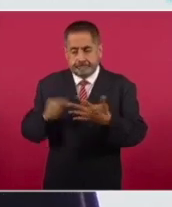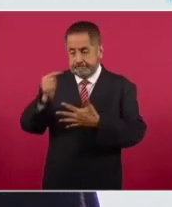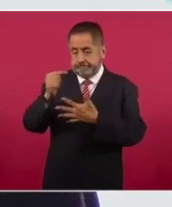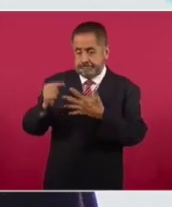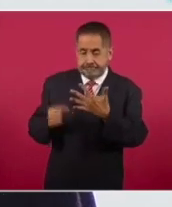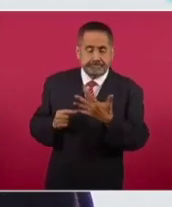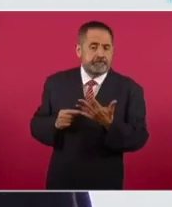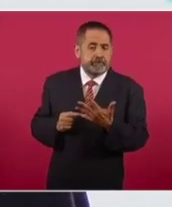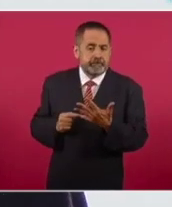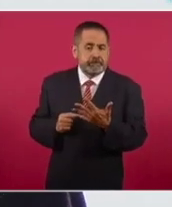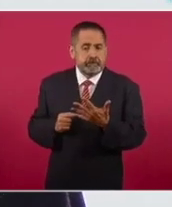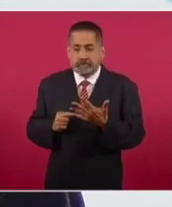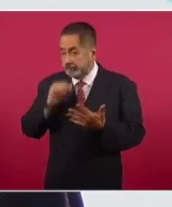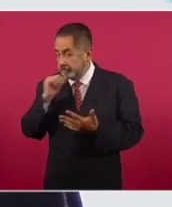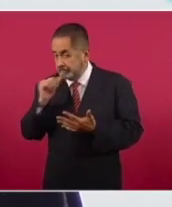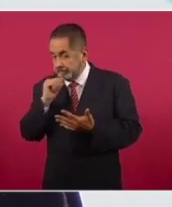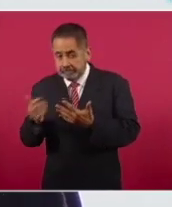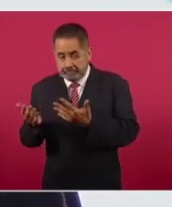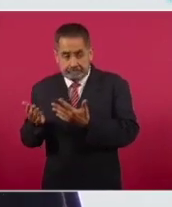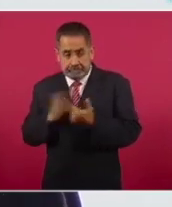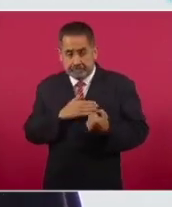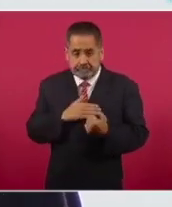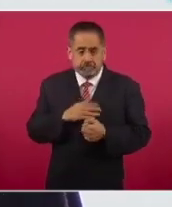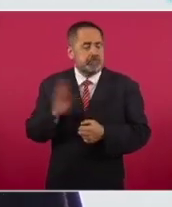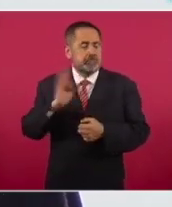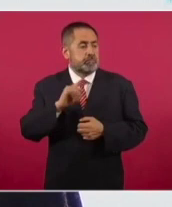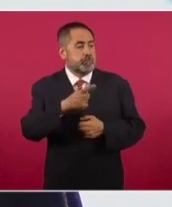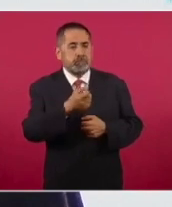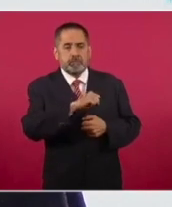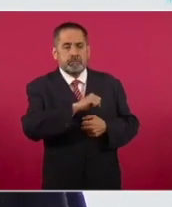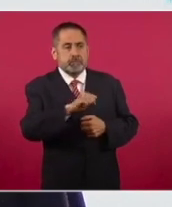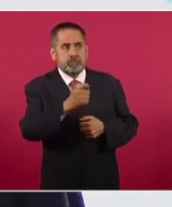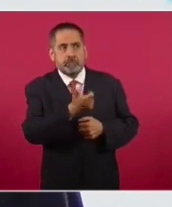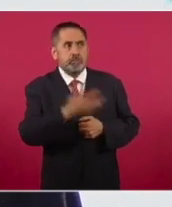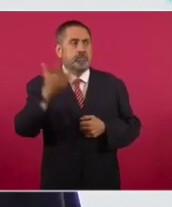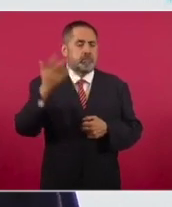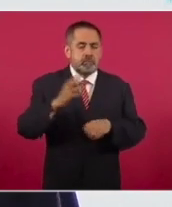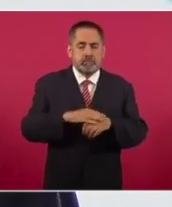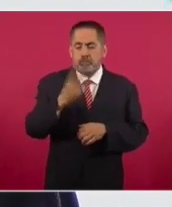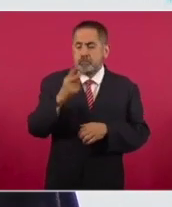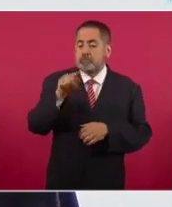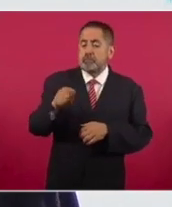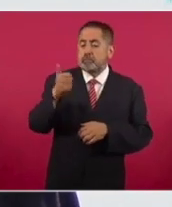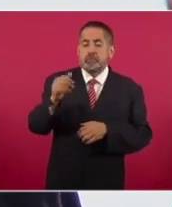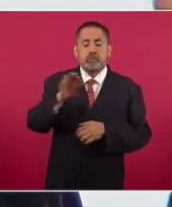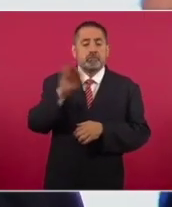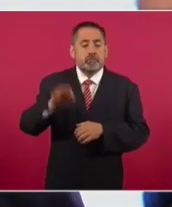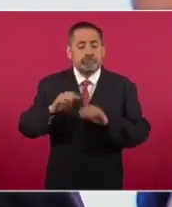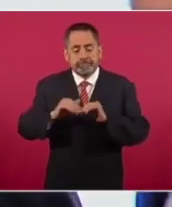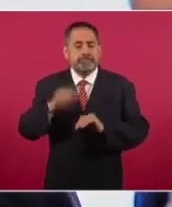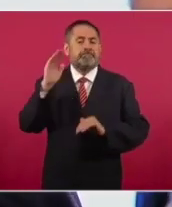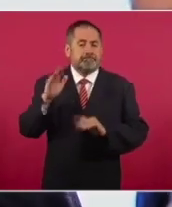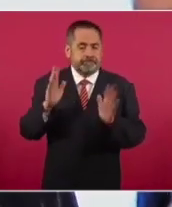la inflación habría sido 2.6 puntos porcentuales mayor